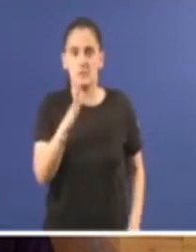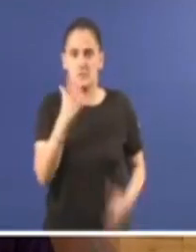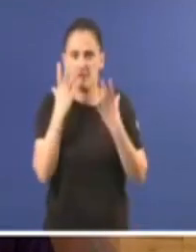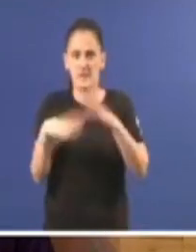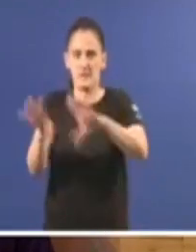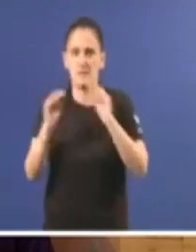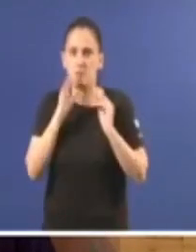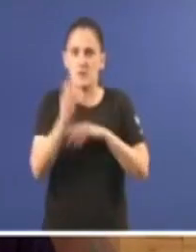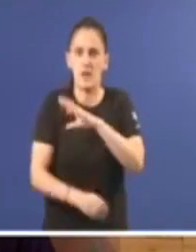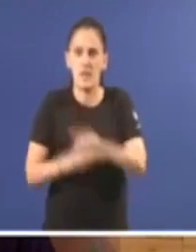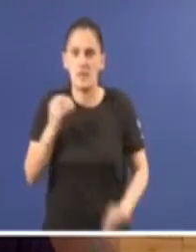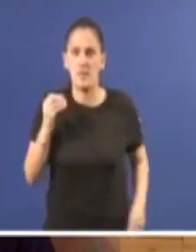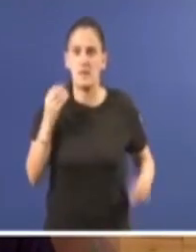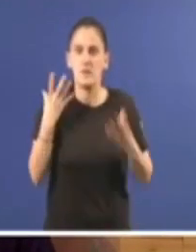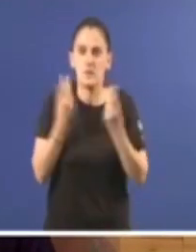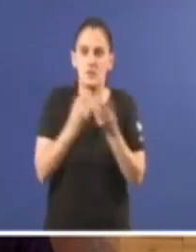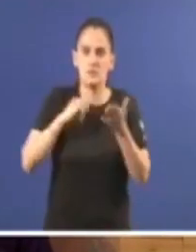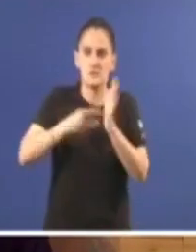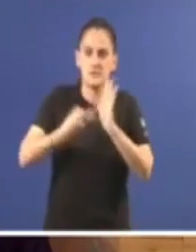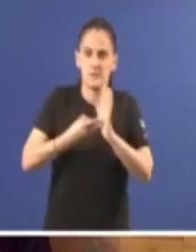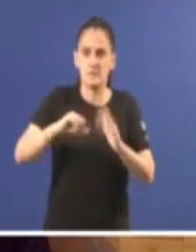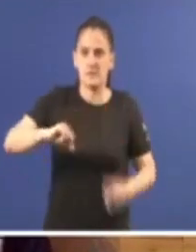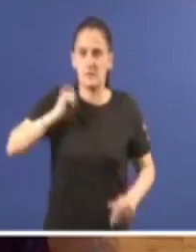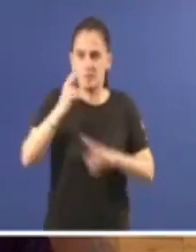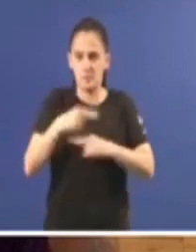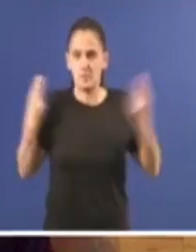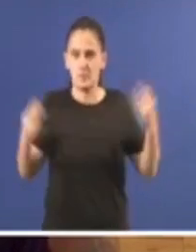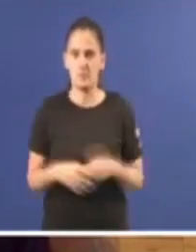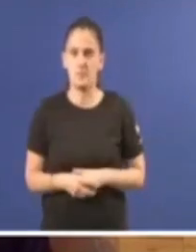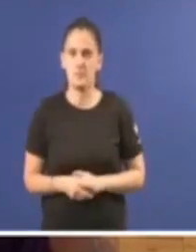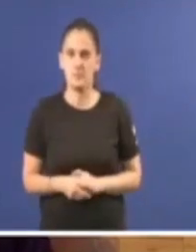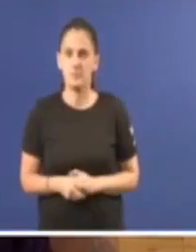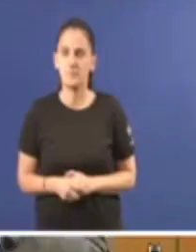de por que fan o que fan co sistema sanitario público deste país.